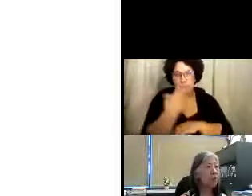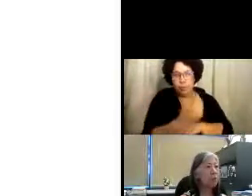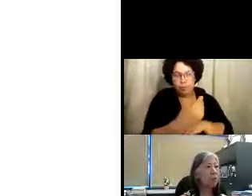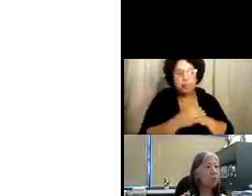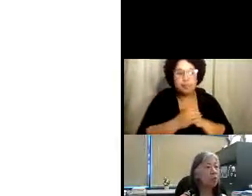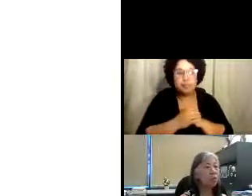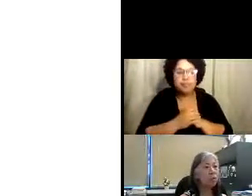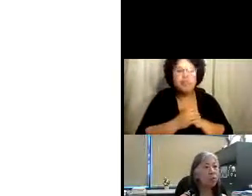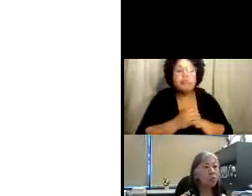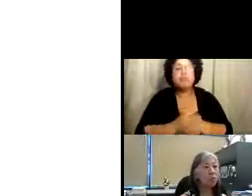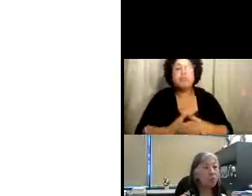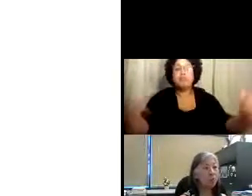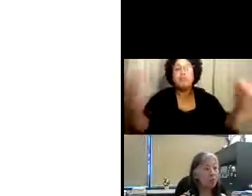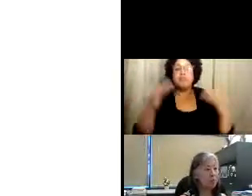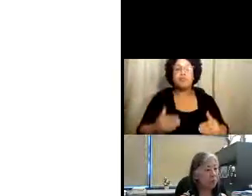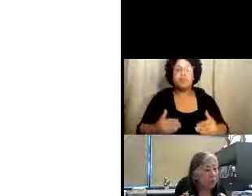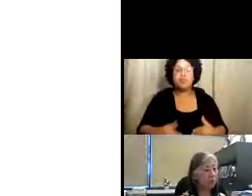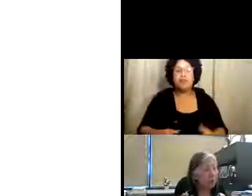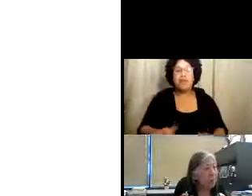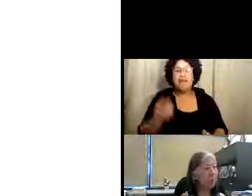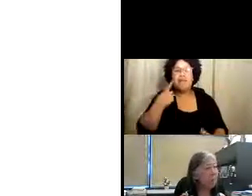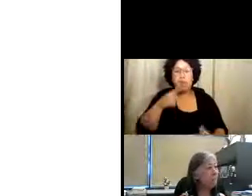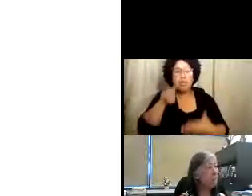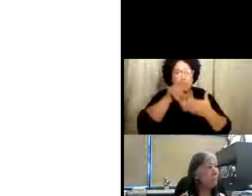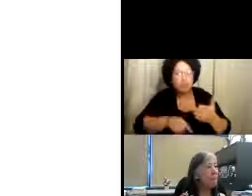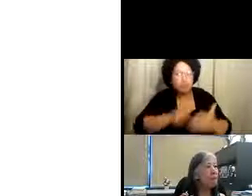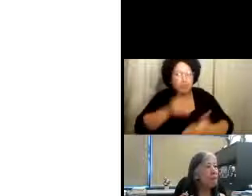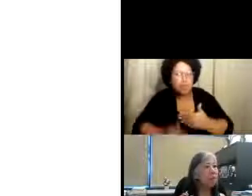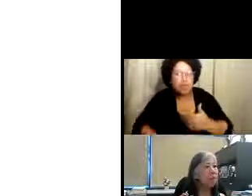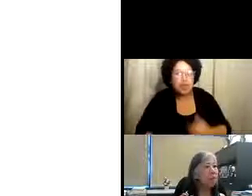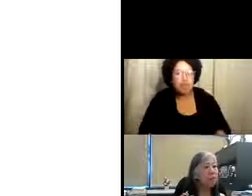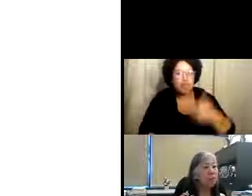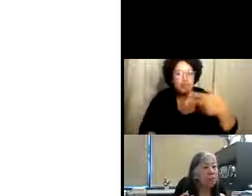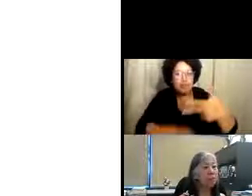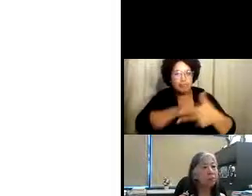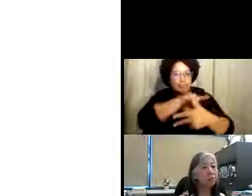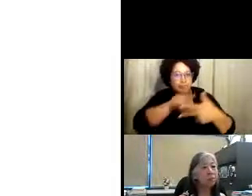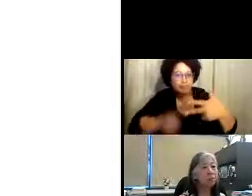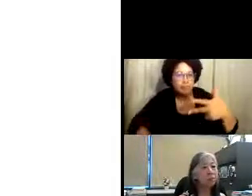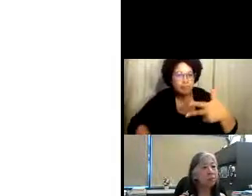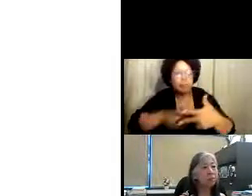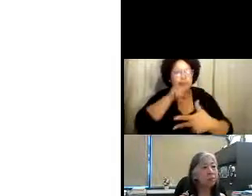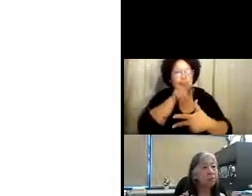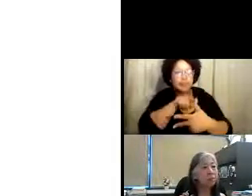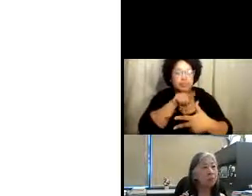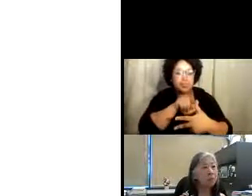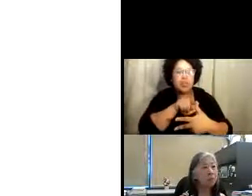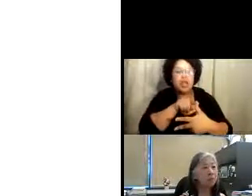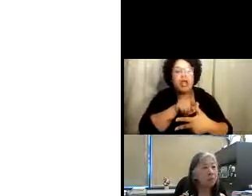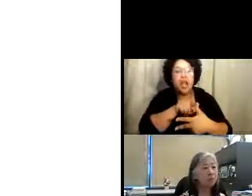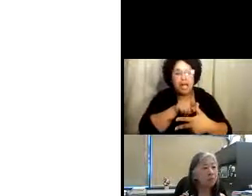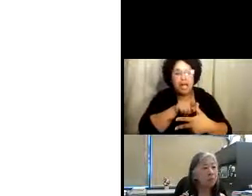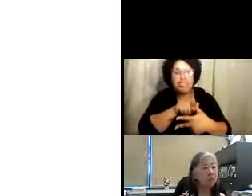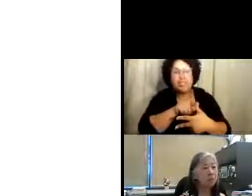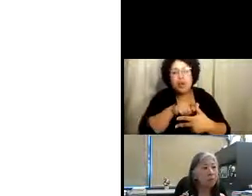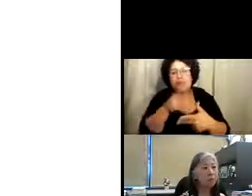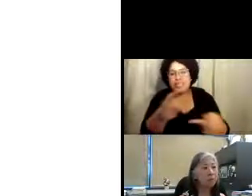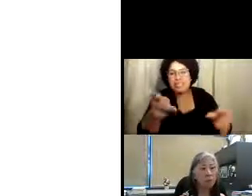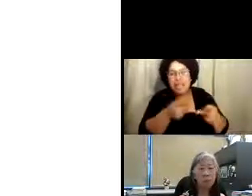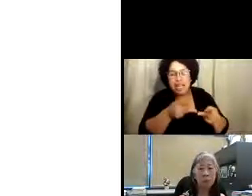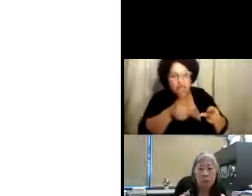tres pasos al proceso de inspección. Nuestra primera etapa es